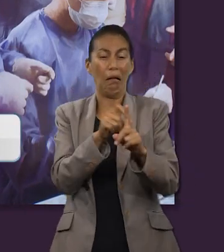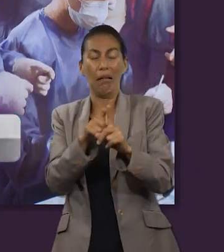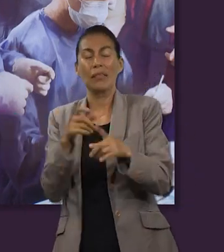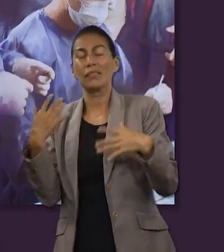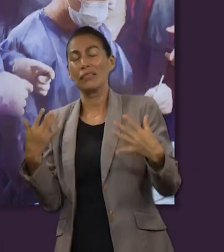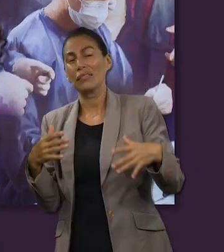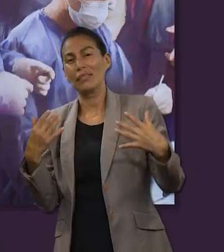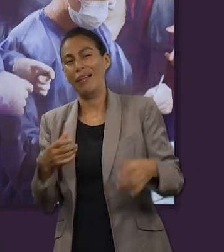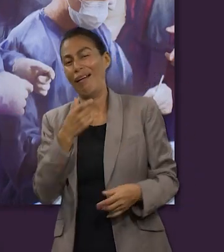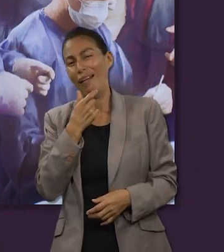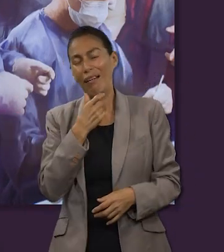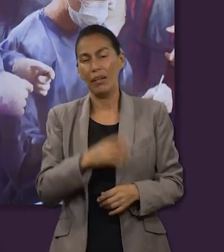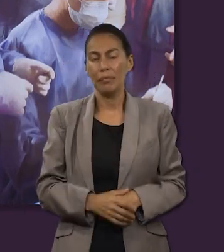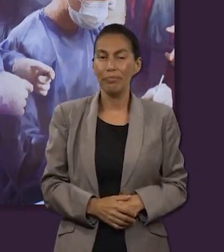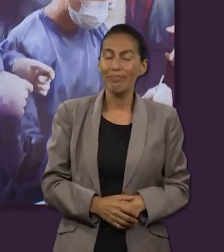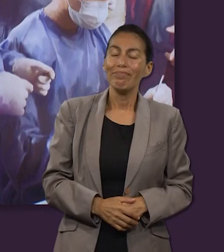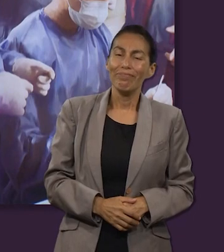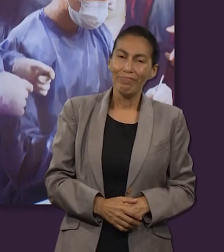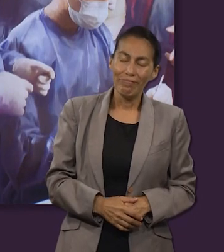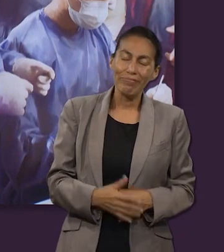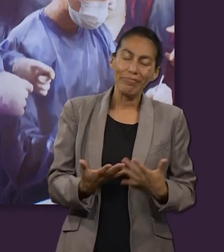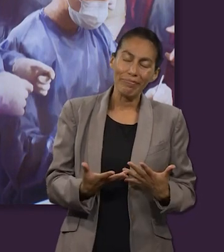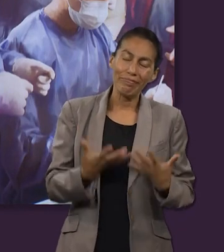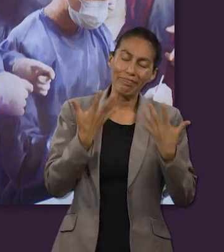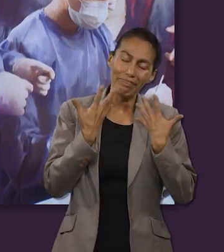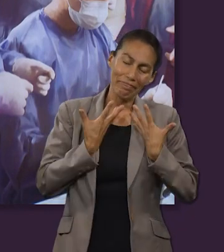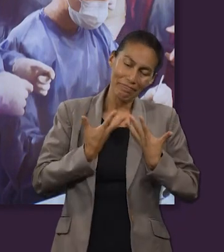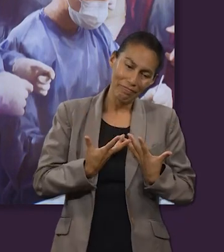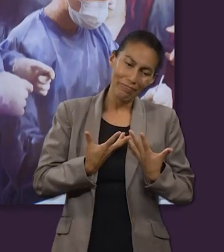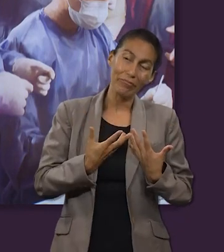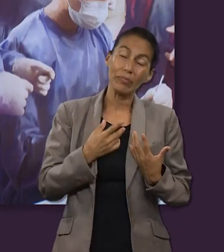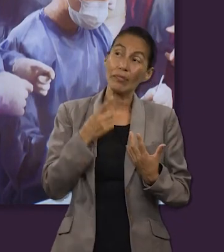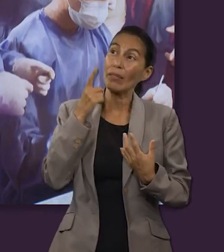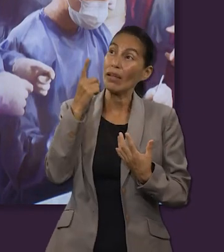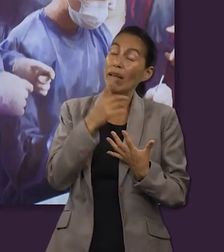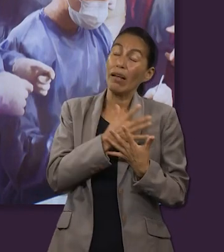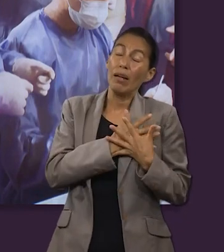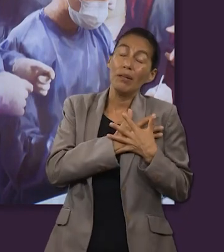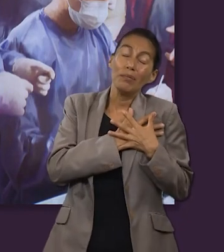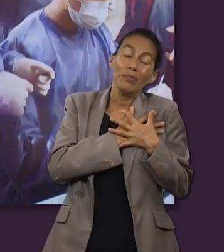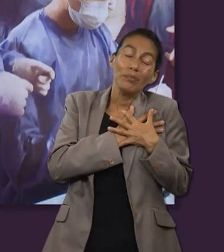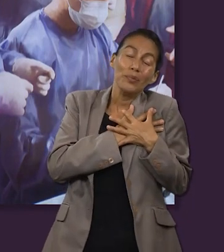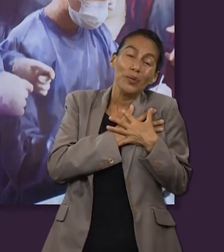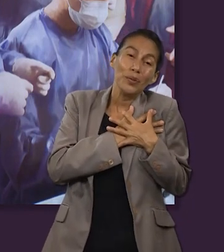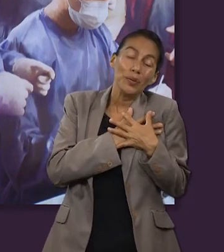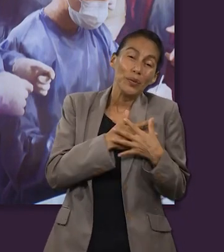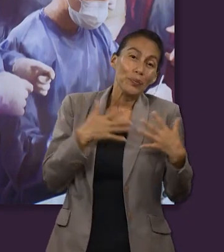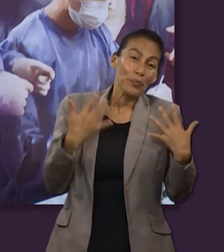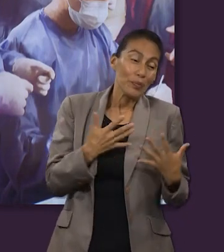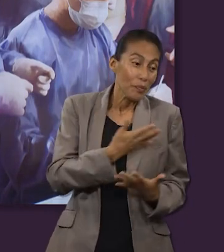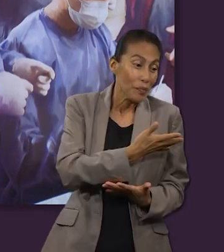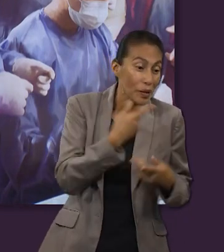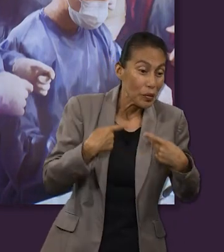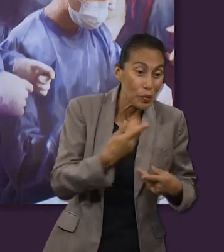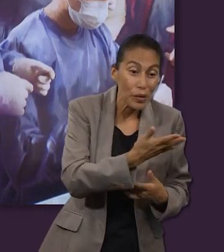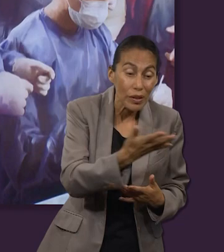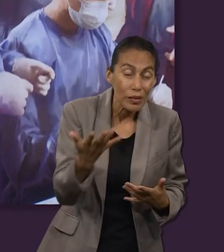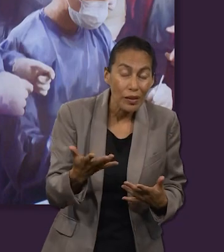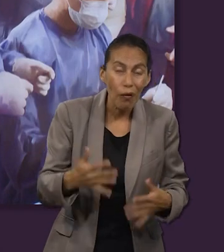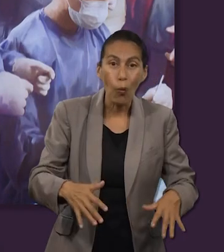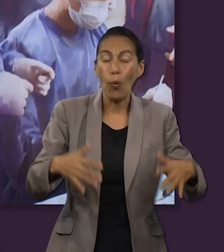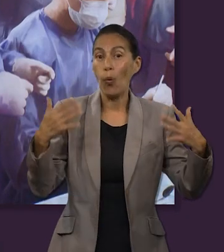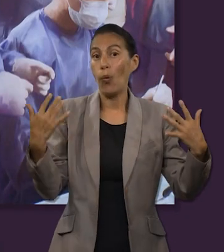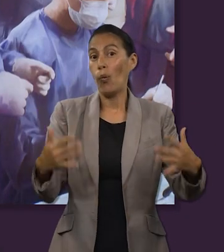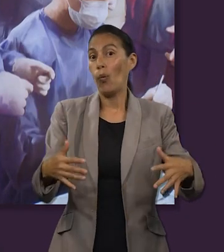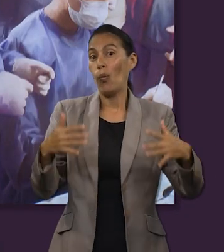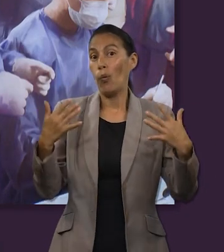eso, también se burlaban de él. Y me sorprende tanto darnos cuenta de ese amor incondicional